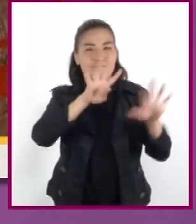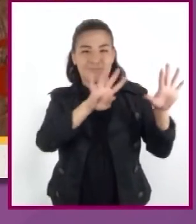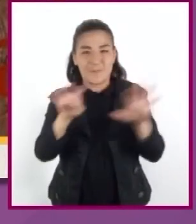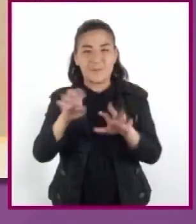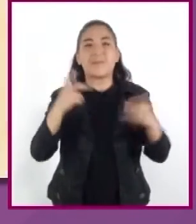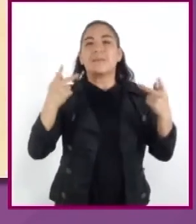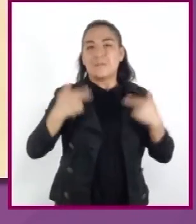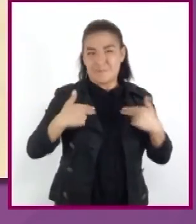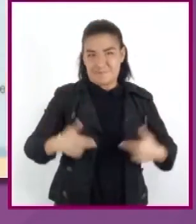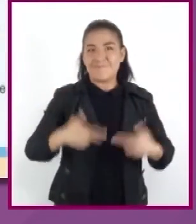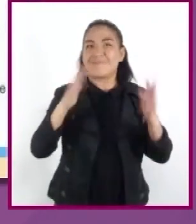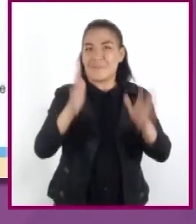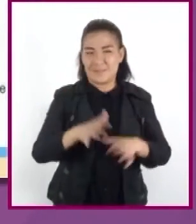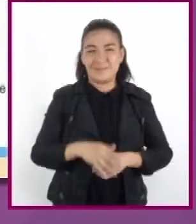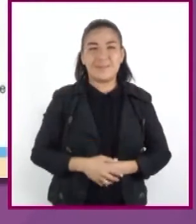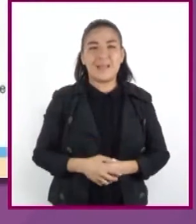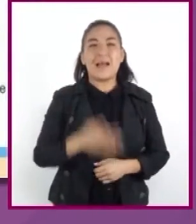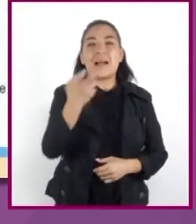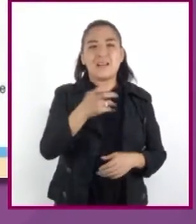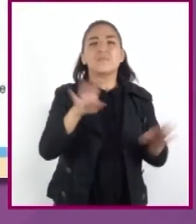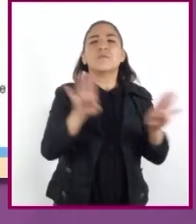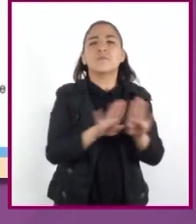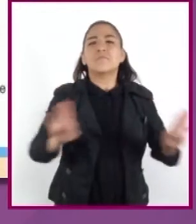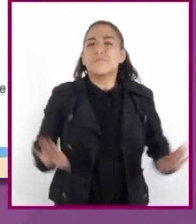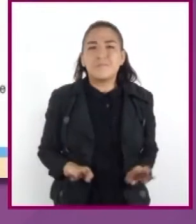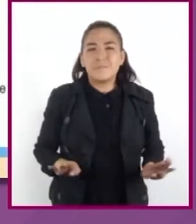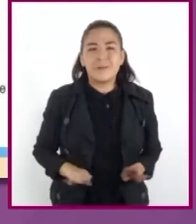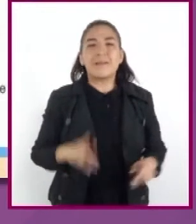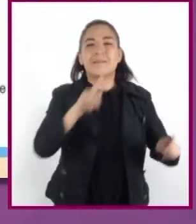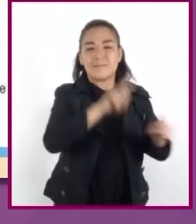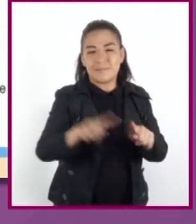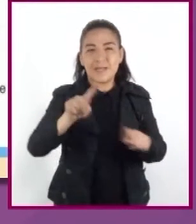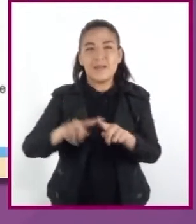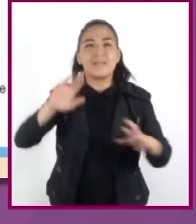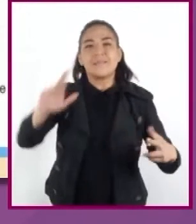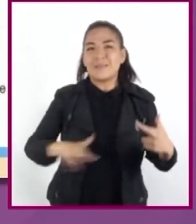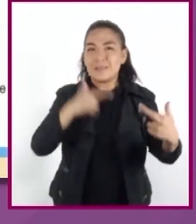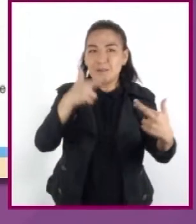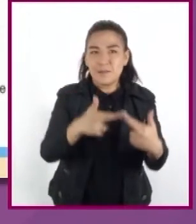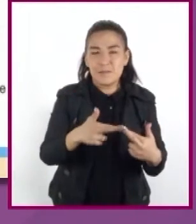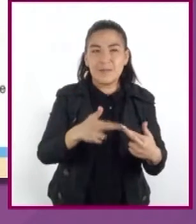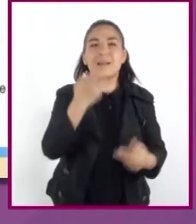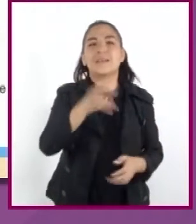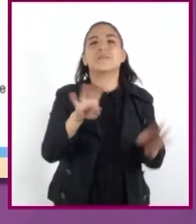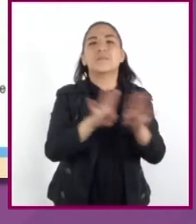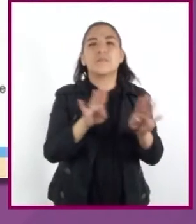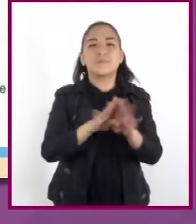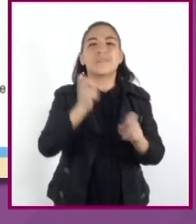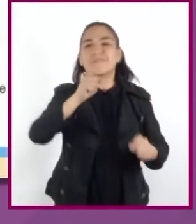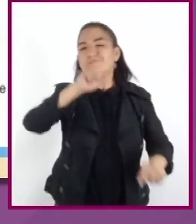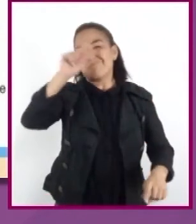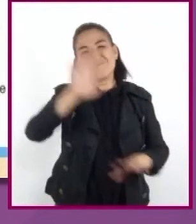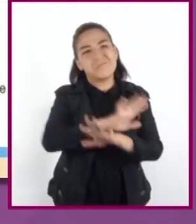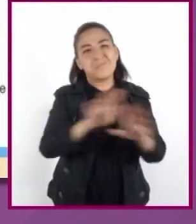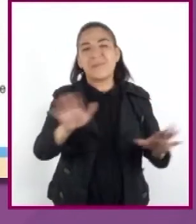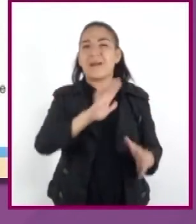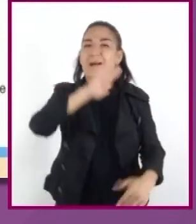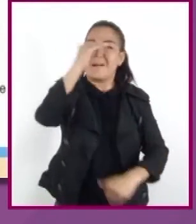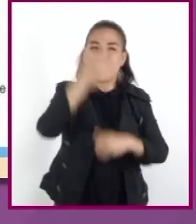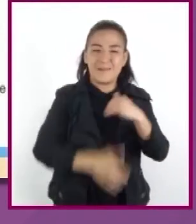Esta segunda parte del periodo se caracterizó por la diversidad regional que surgió tras la caída de Teotihuacán.